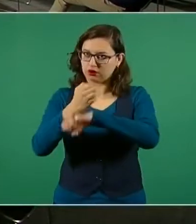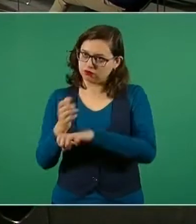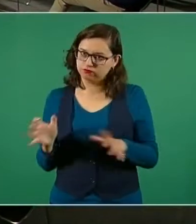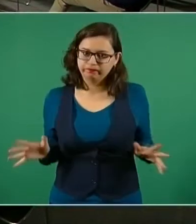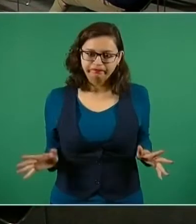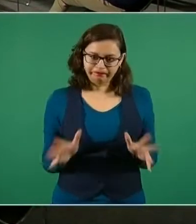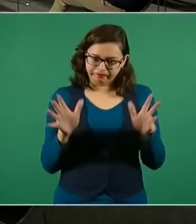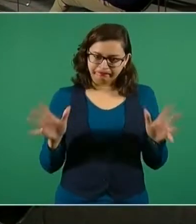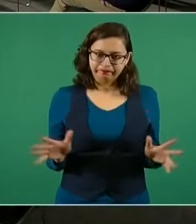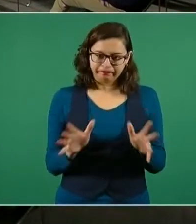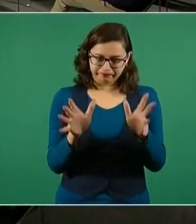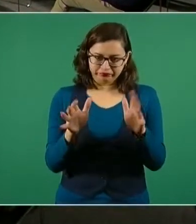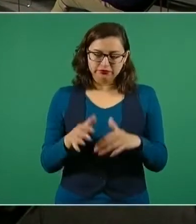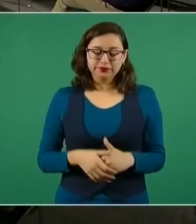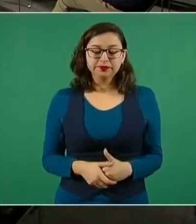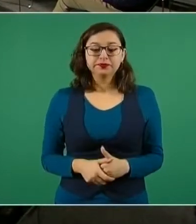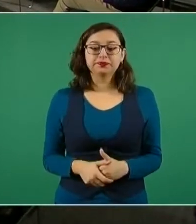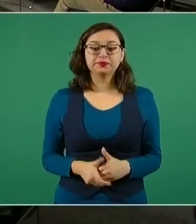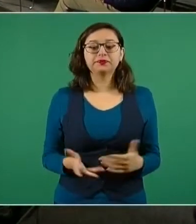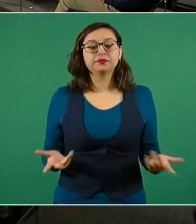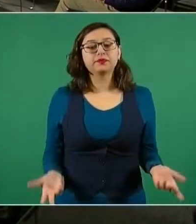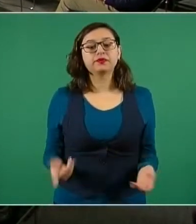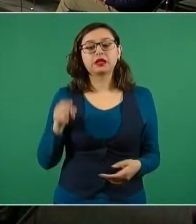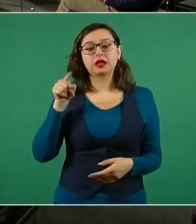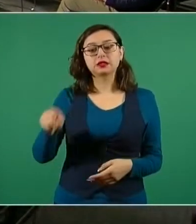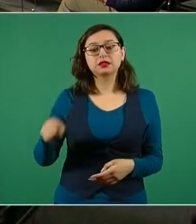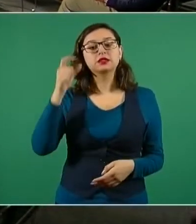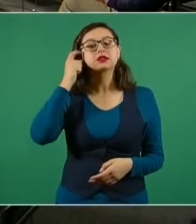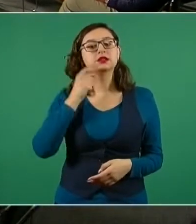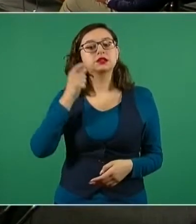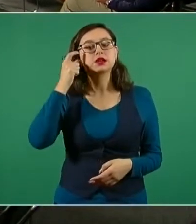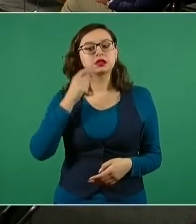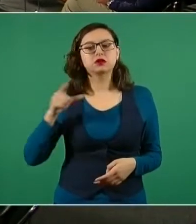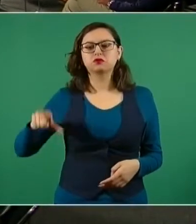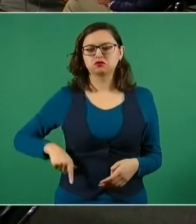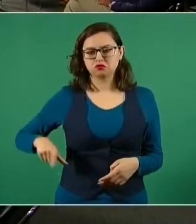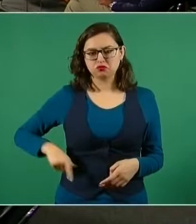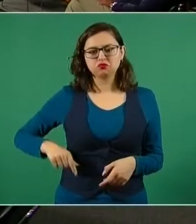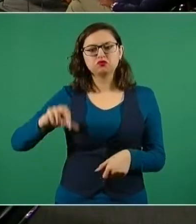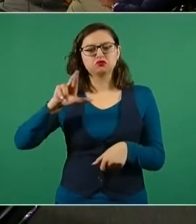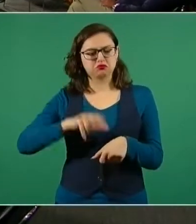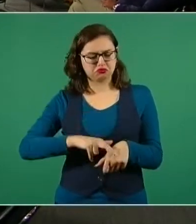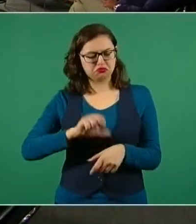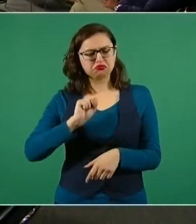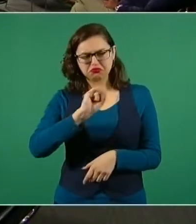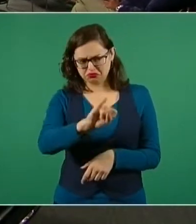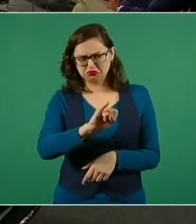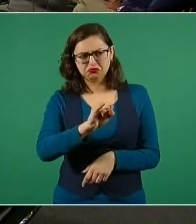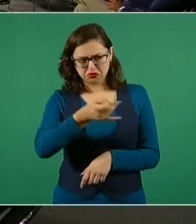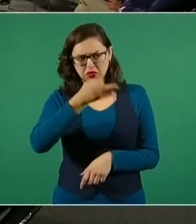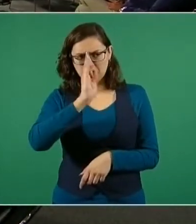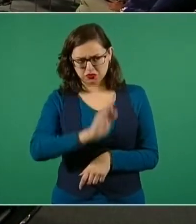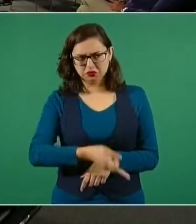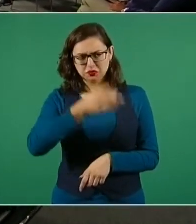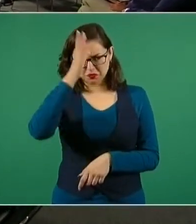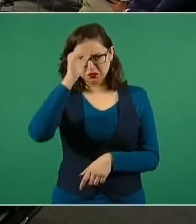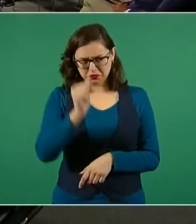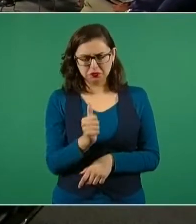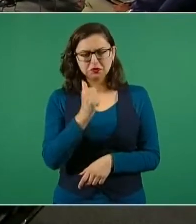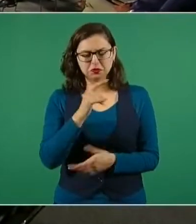Guerrero se cuenta con el apoyo del gobernador actual, ellos